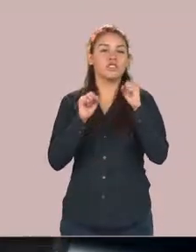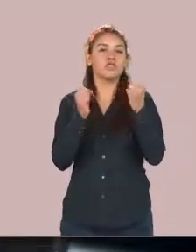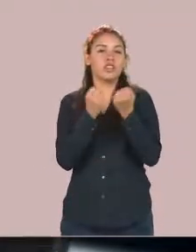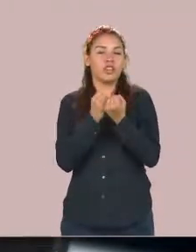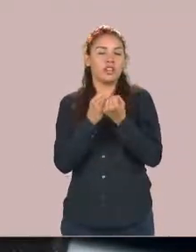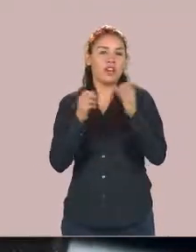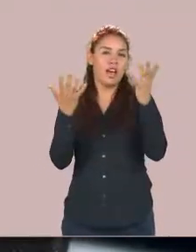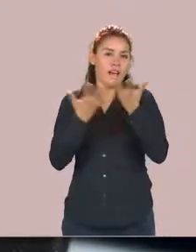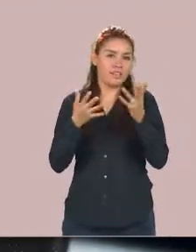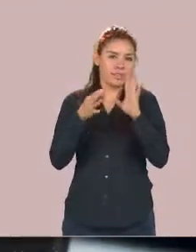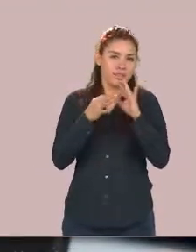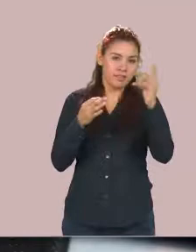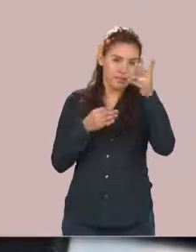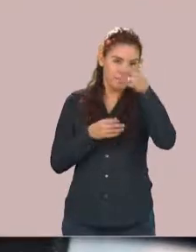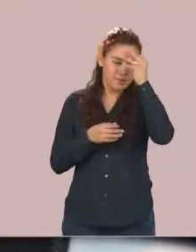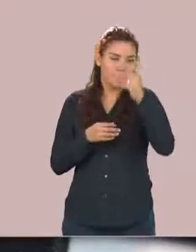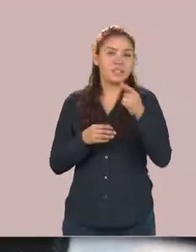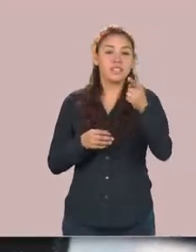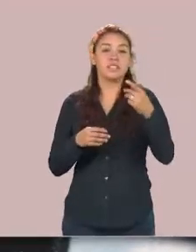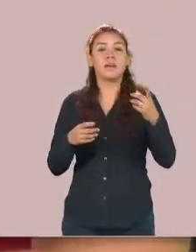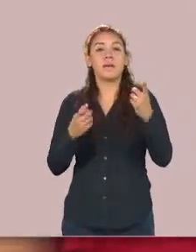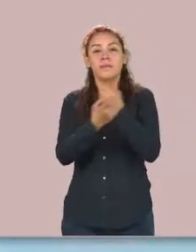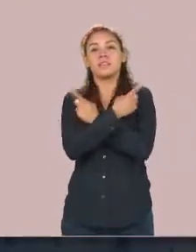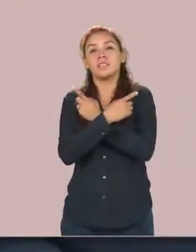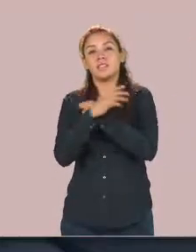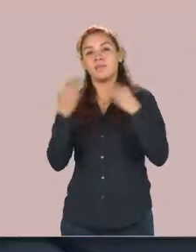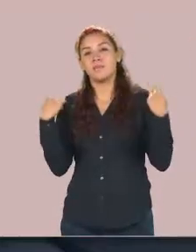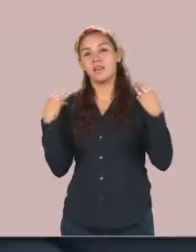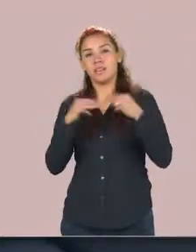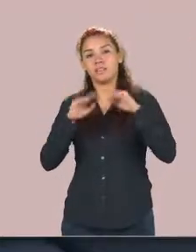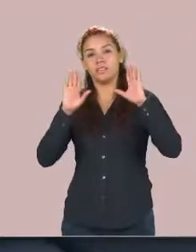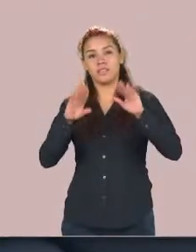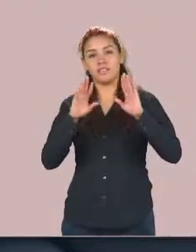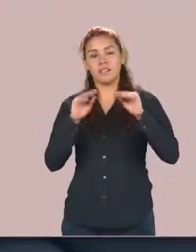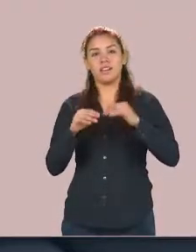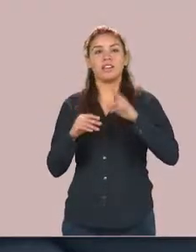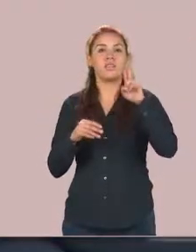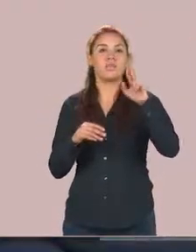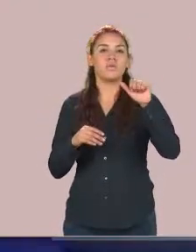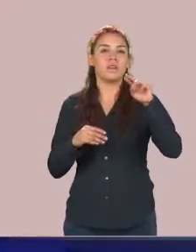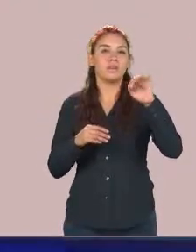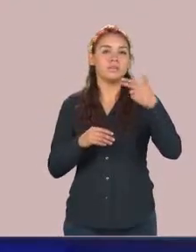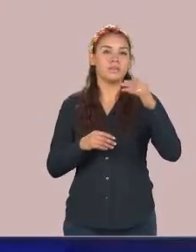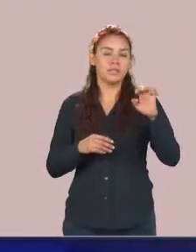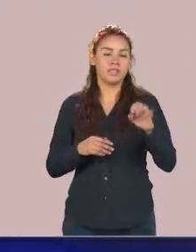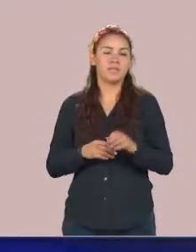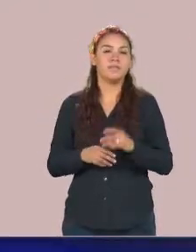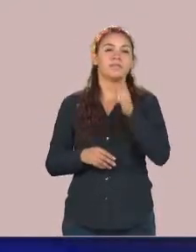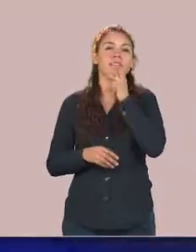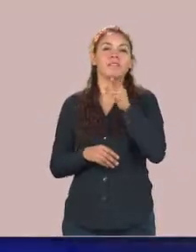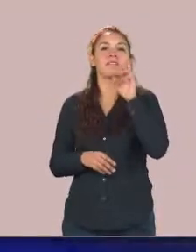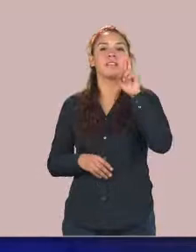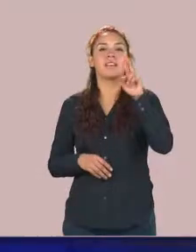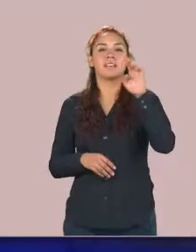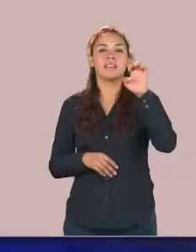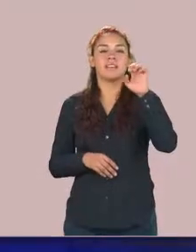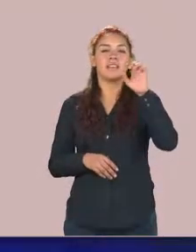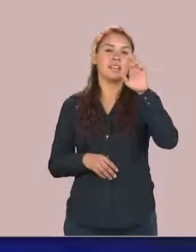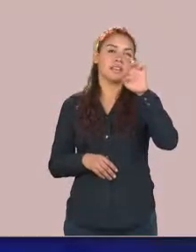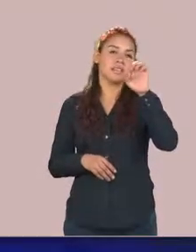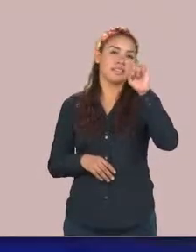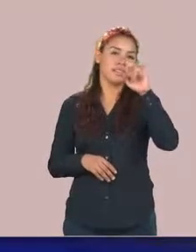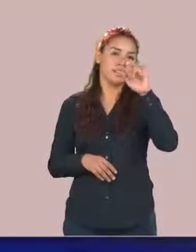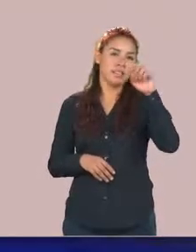multidisciplinaria en ciencias educación y humanidades. Resiliencia que es la capacidad que tiene